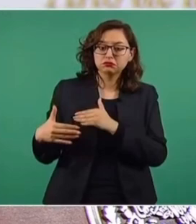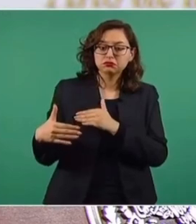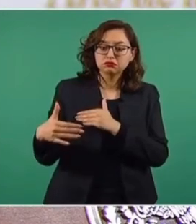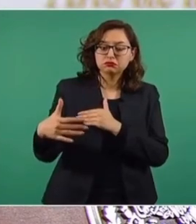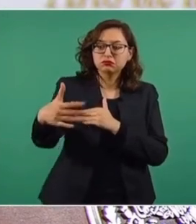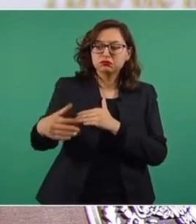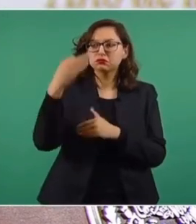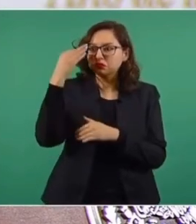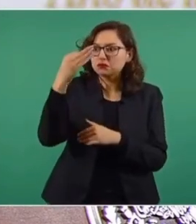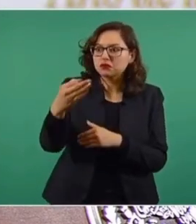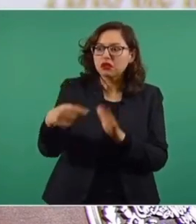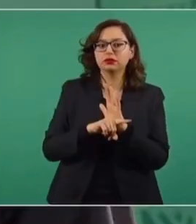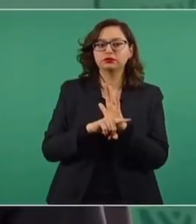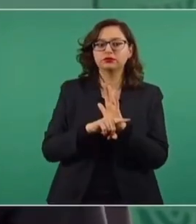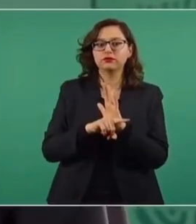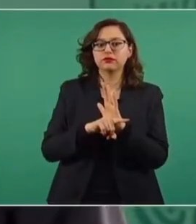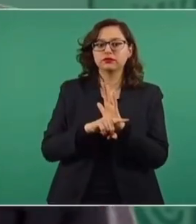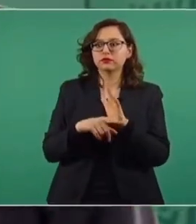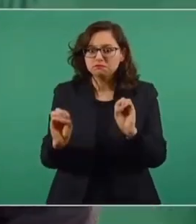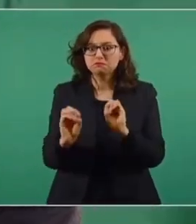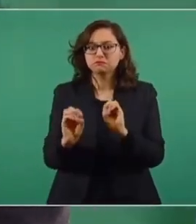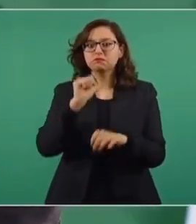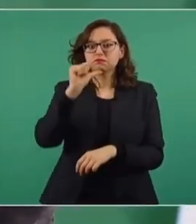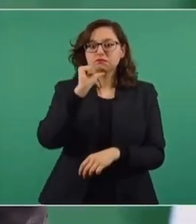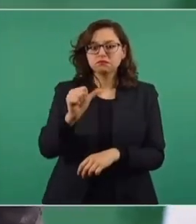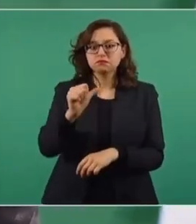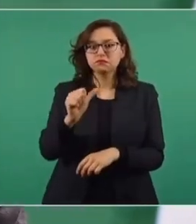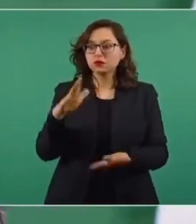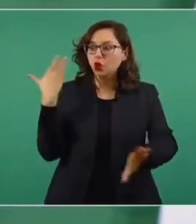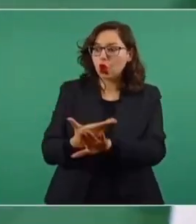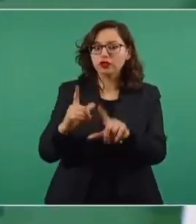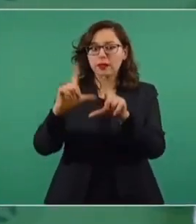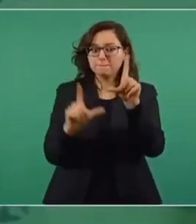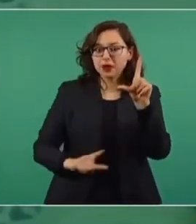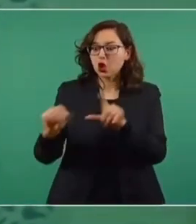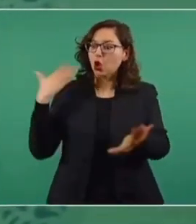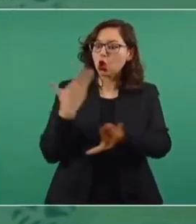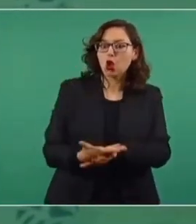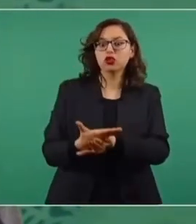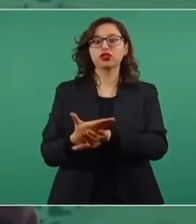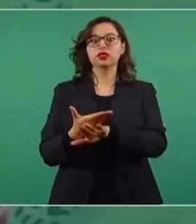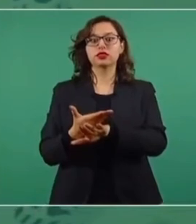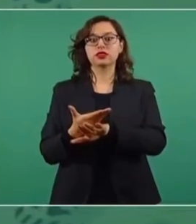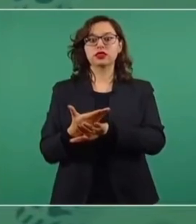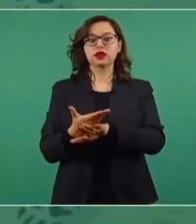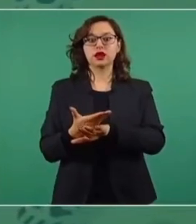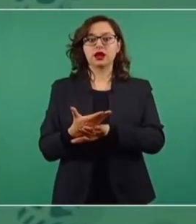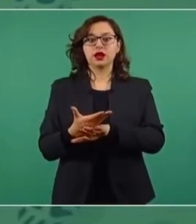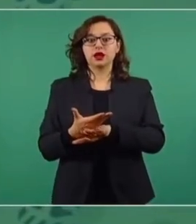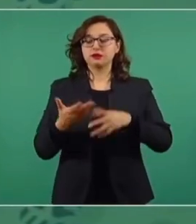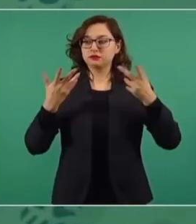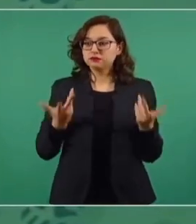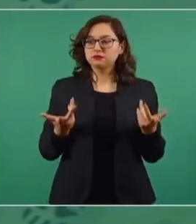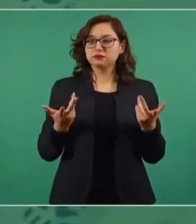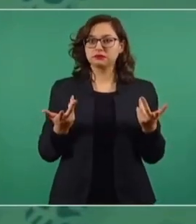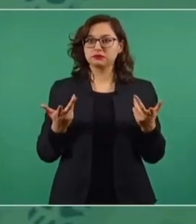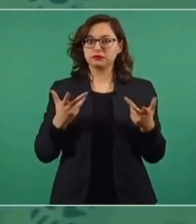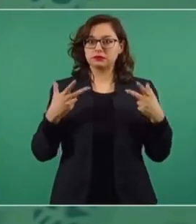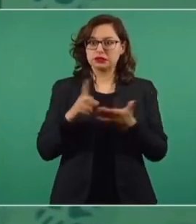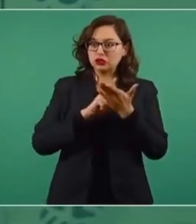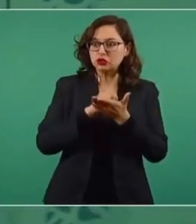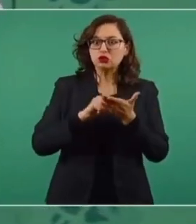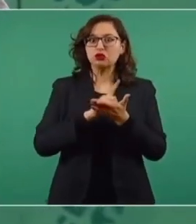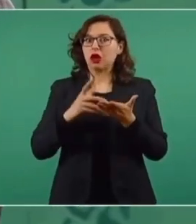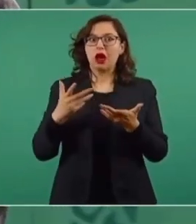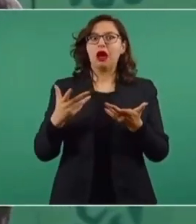no ayuda, que no es bueno para el país, que no es bueno para enfrentar el grave problema de la